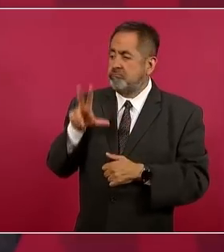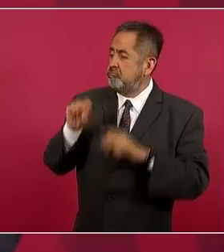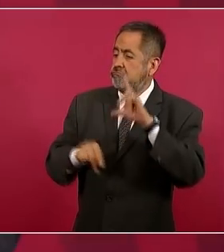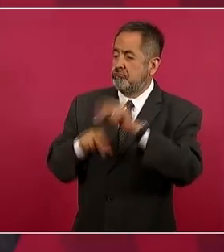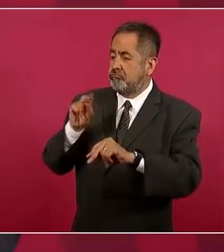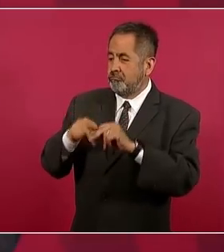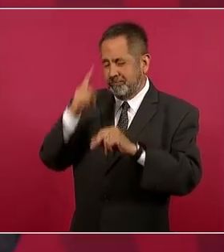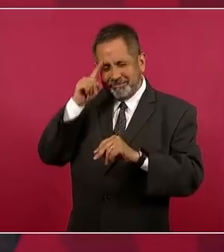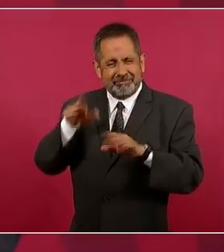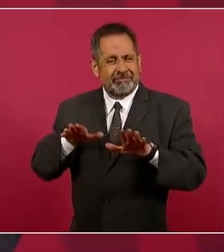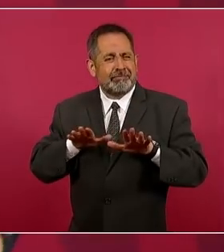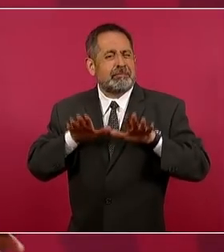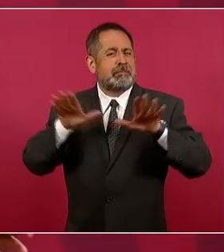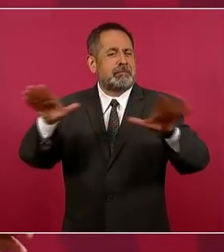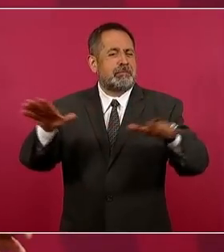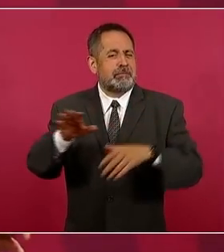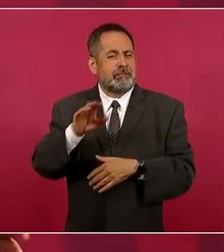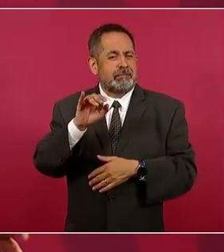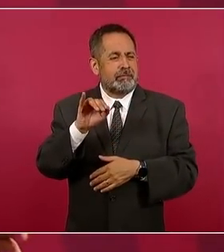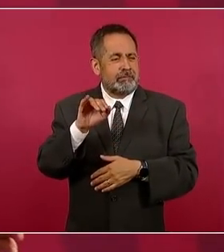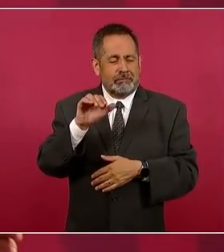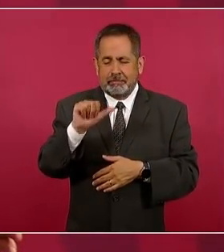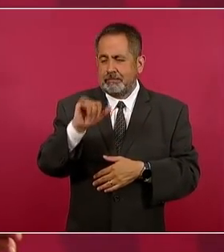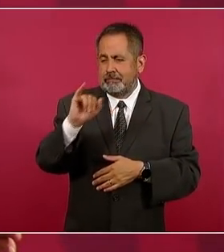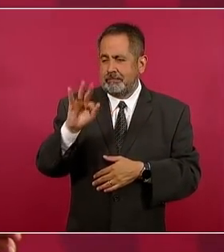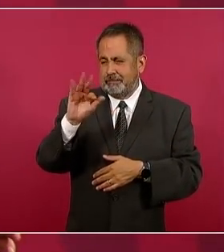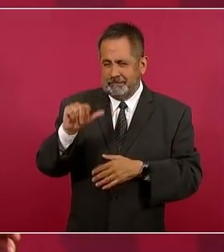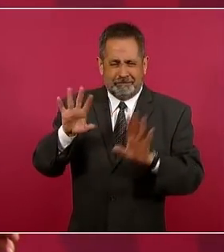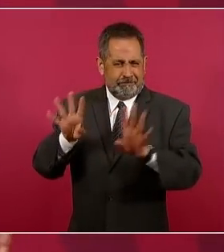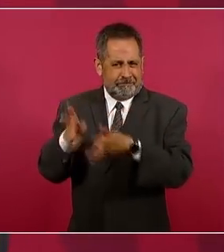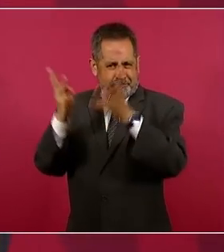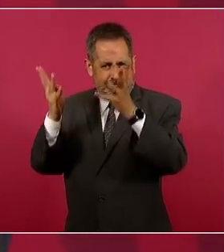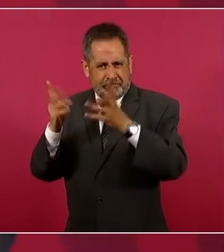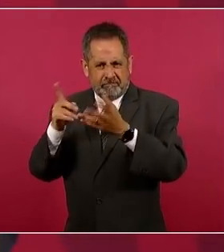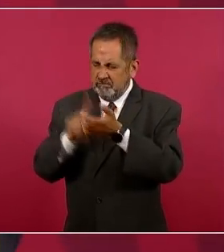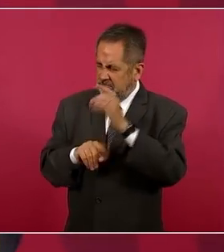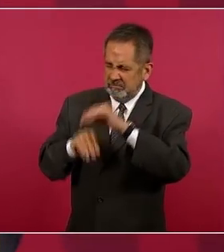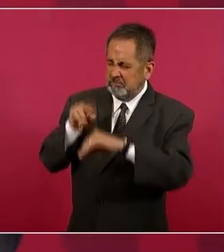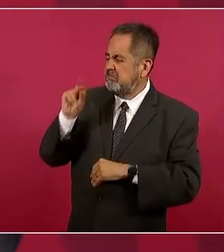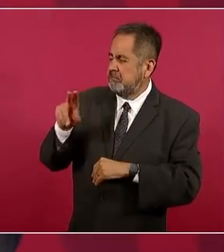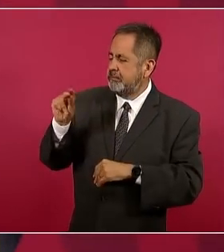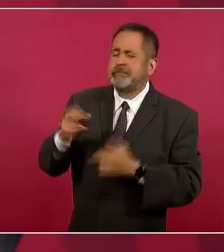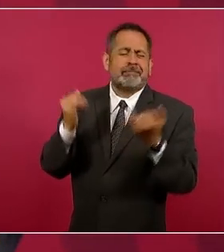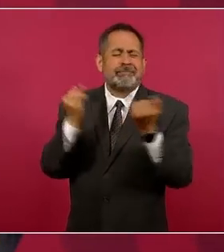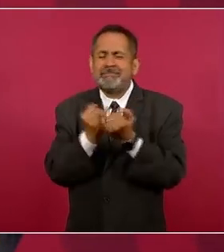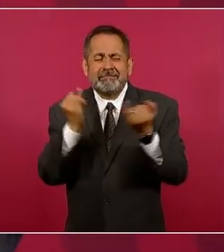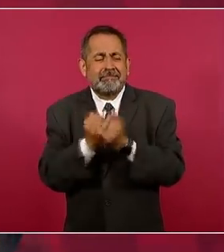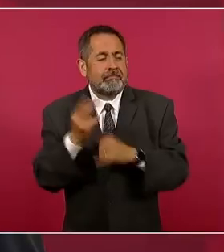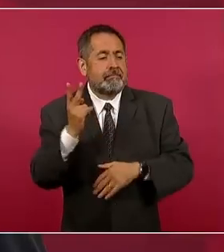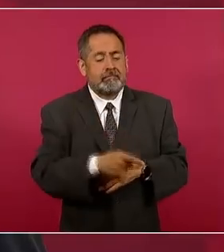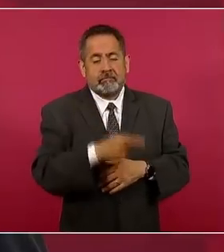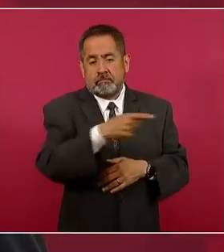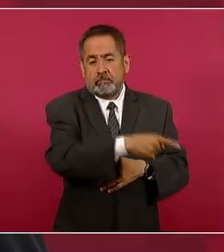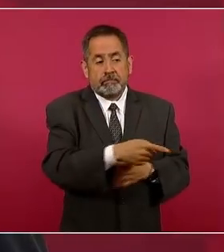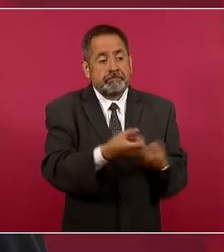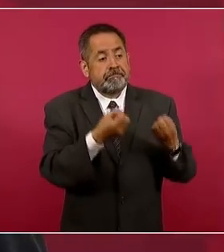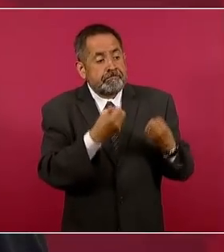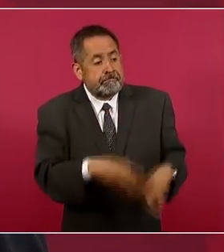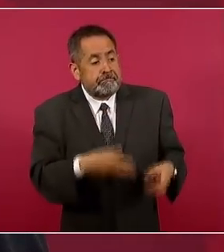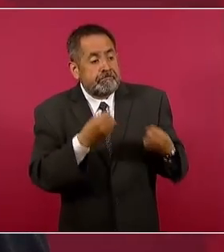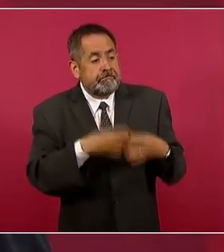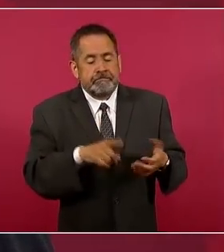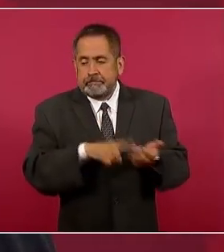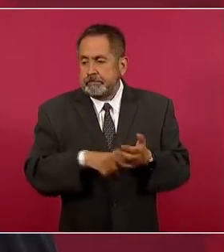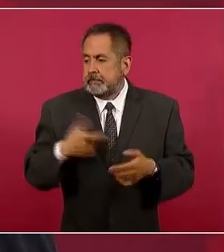Ángeles, es lo mismo y los intereses que siempre están